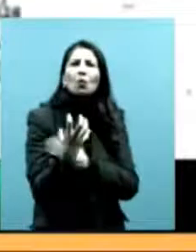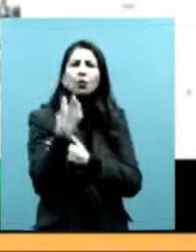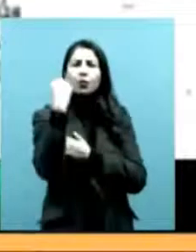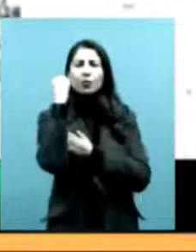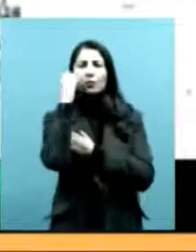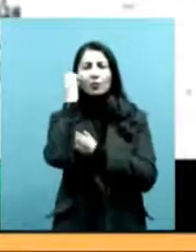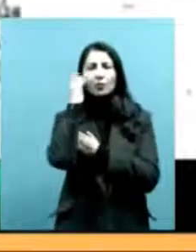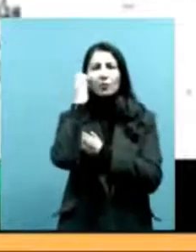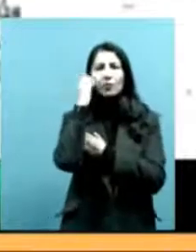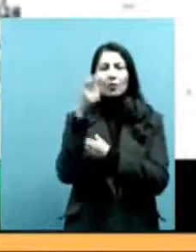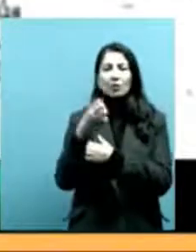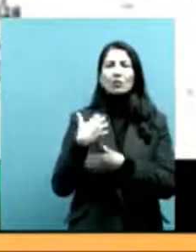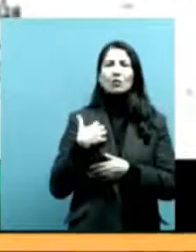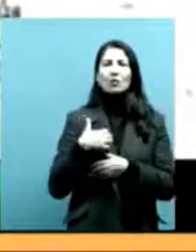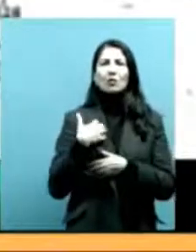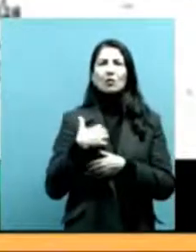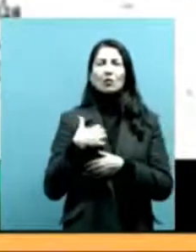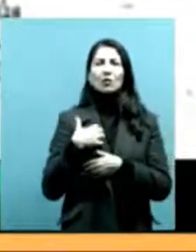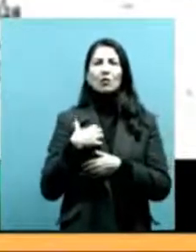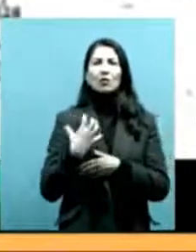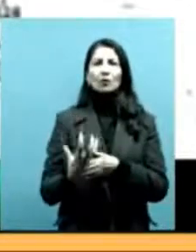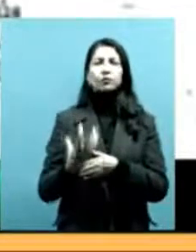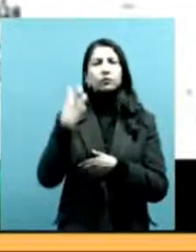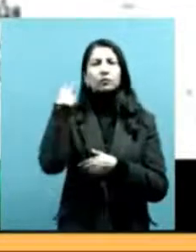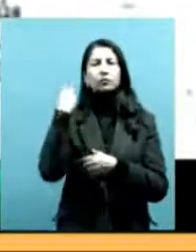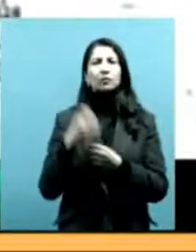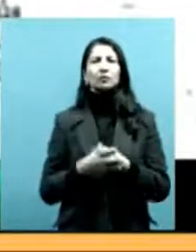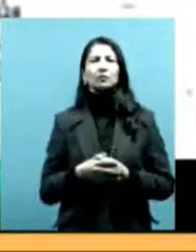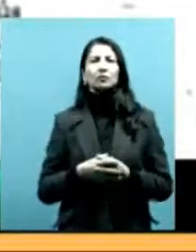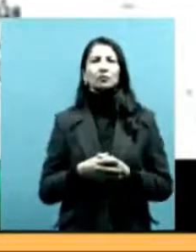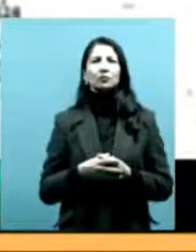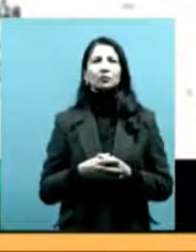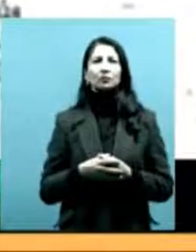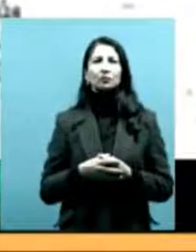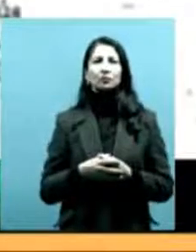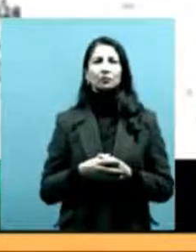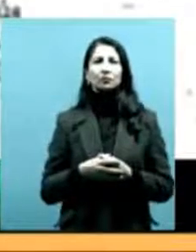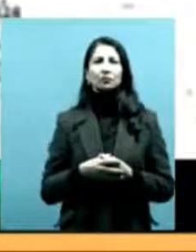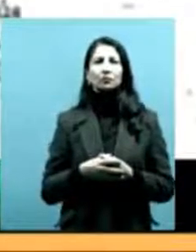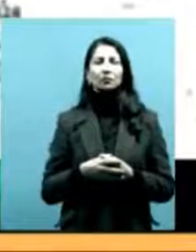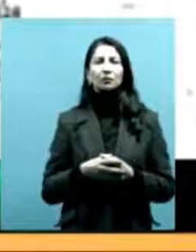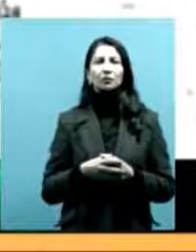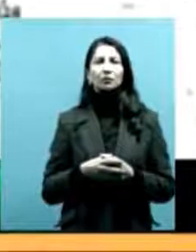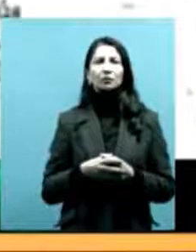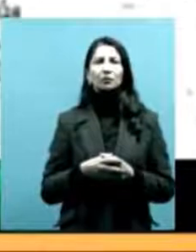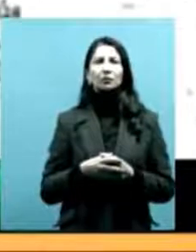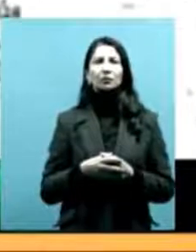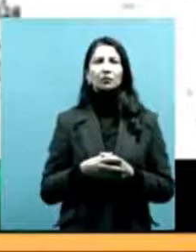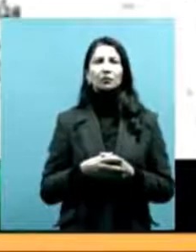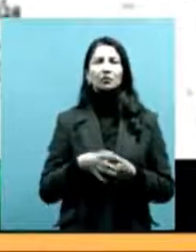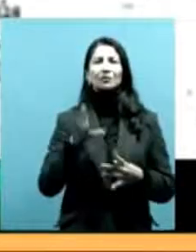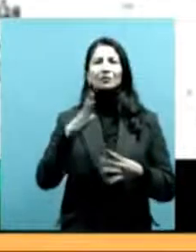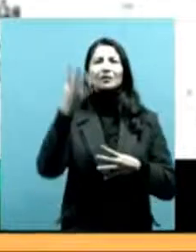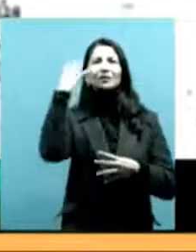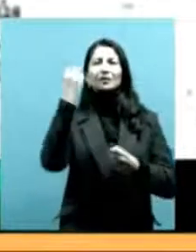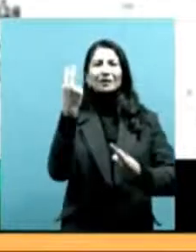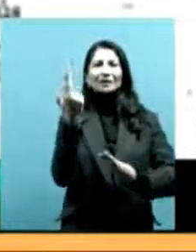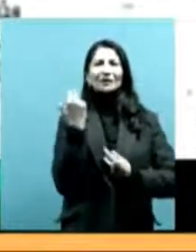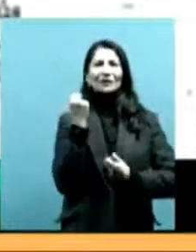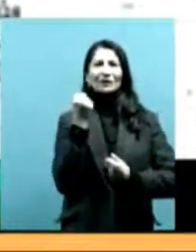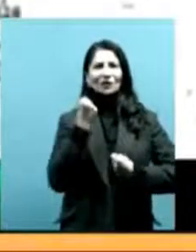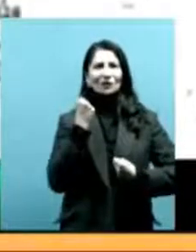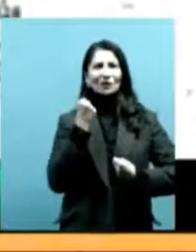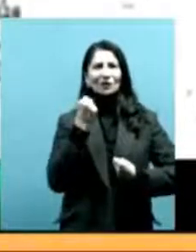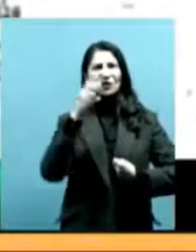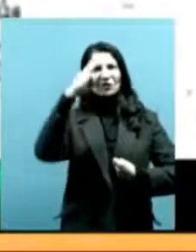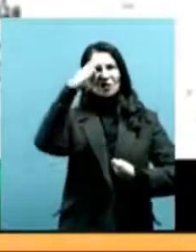en Argentina y en esos años el pueblo mapuche fue llevado a campos de concentración y que la isla Martín García era uno de